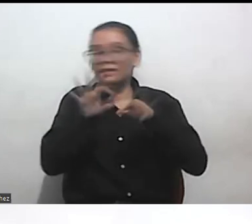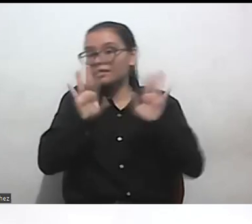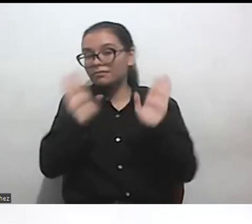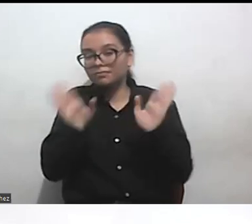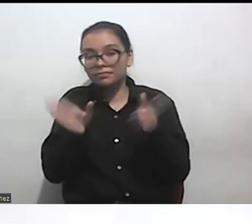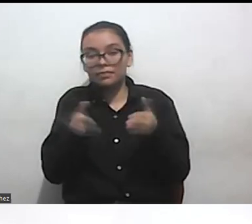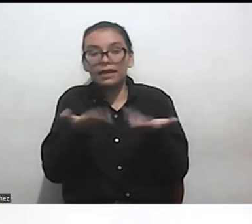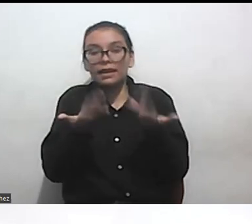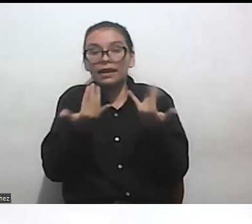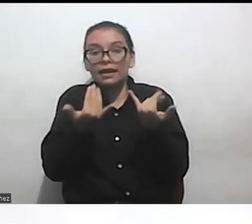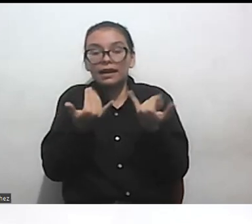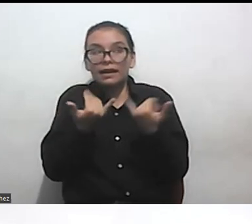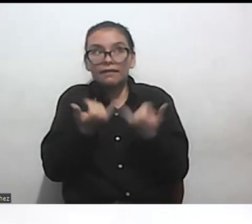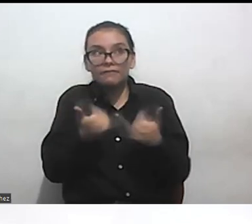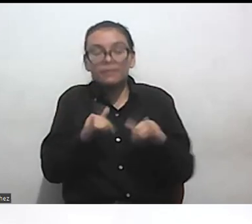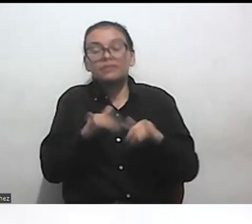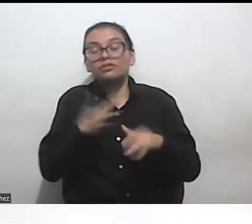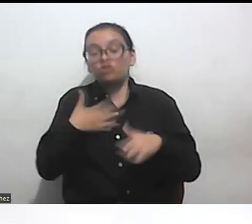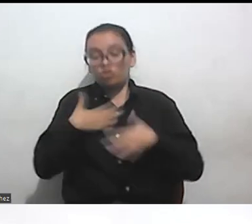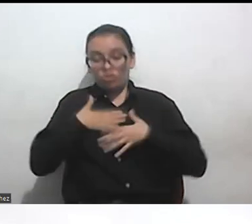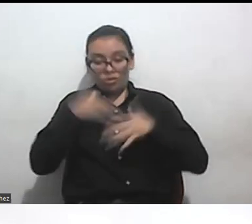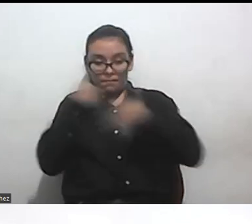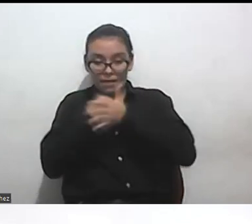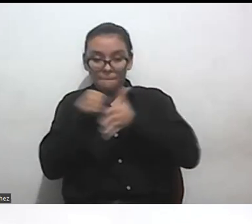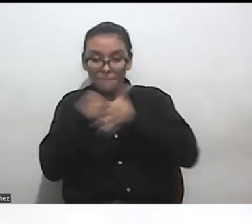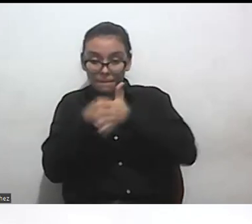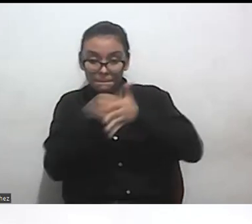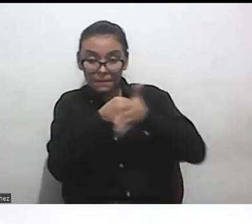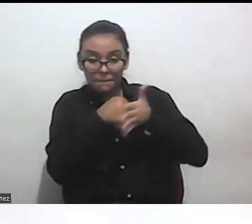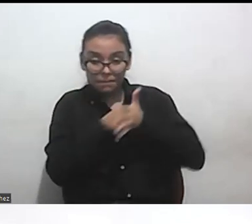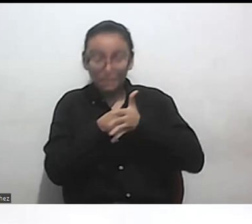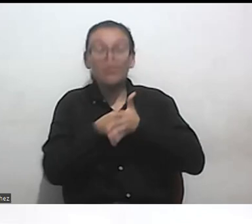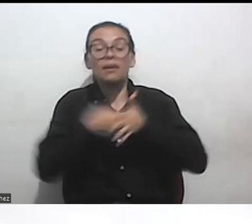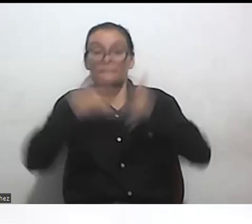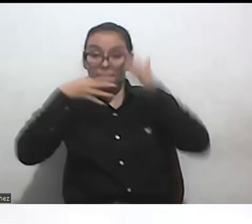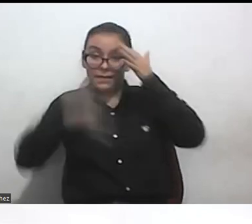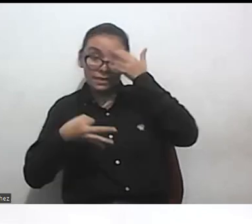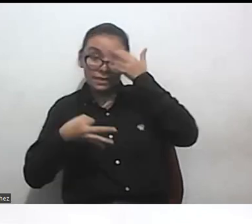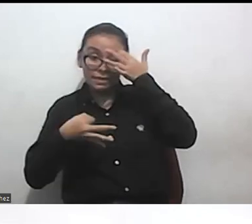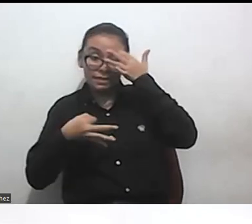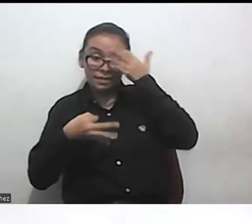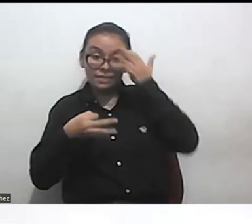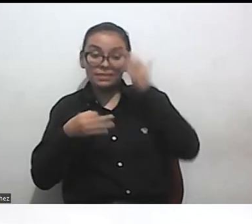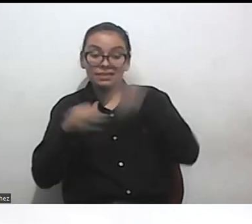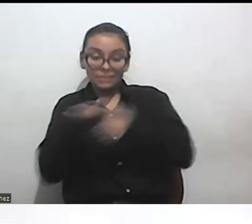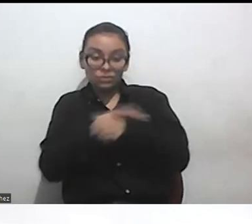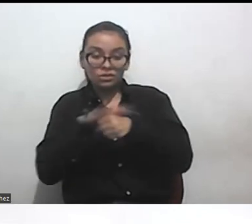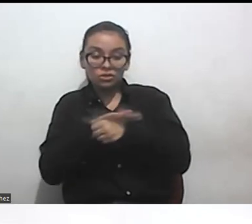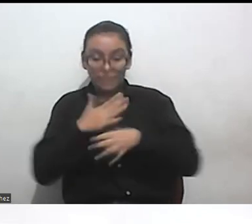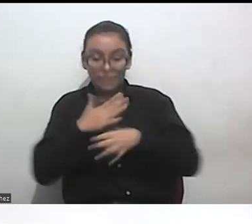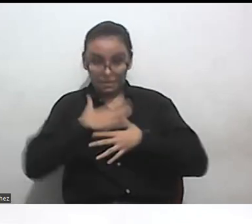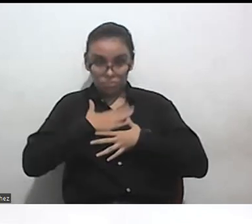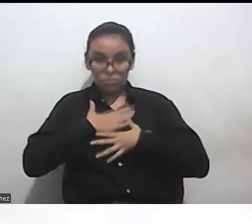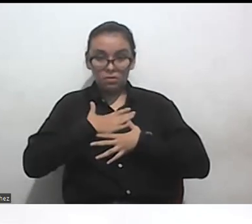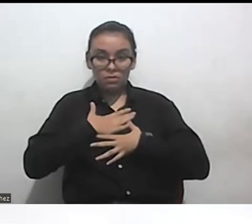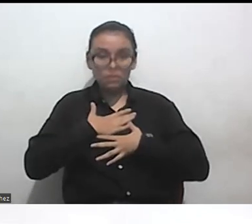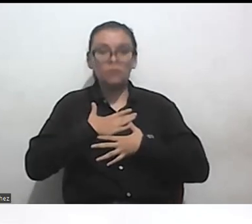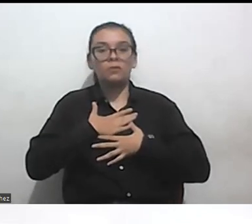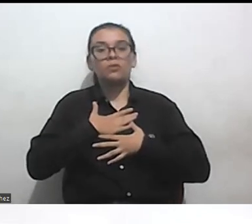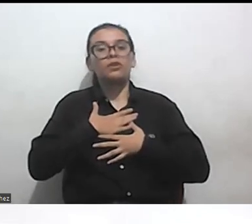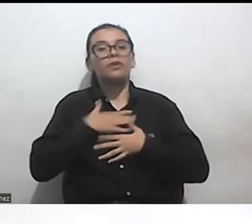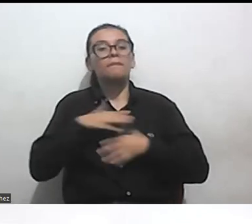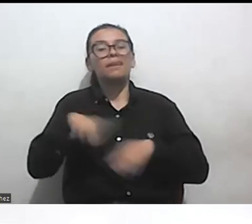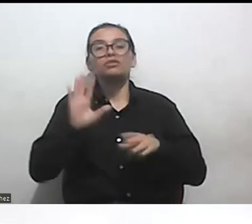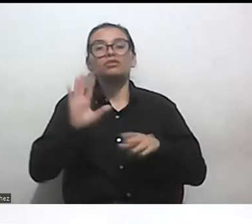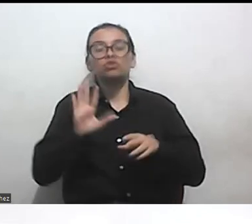al menos desde el activismo lo que sí ocurre es de que al menos conmigo ha habido un gran